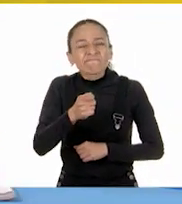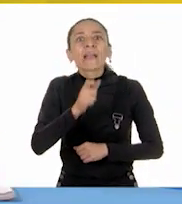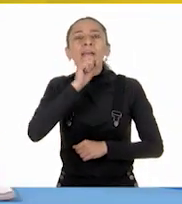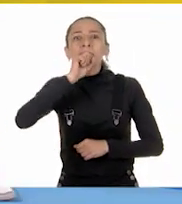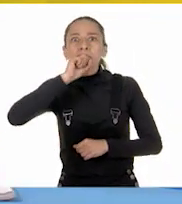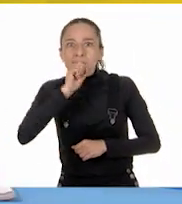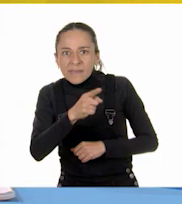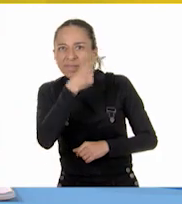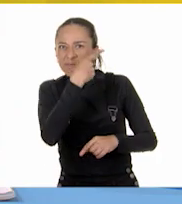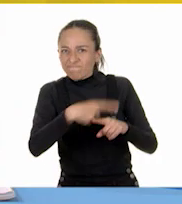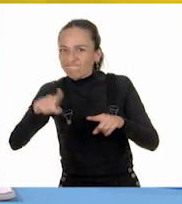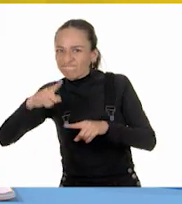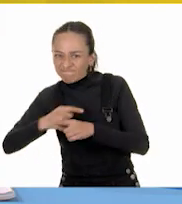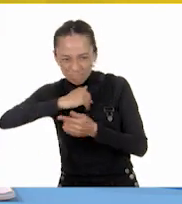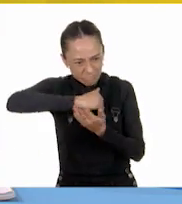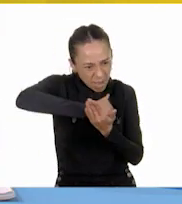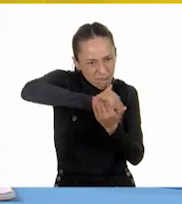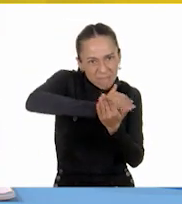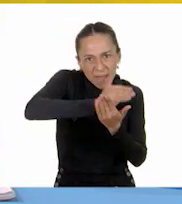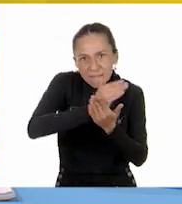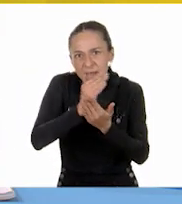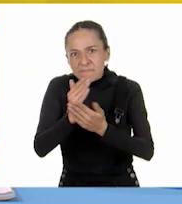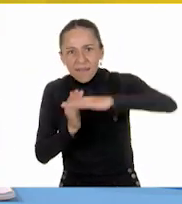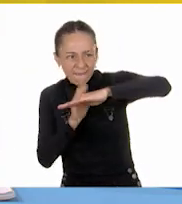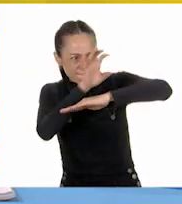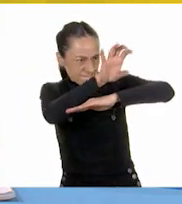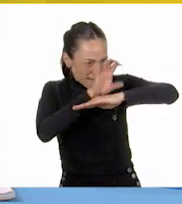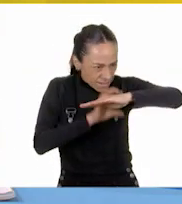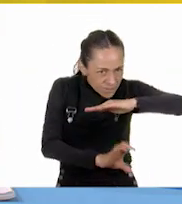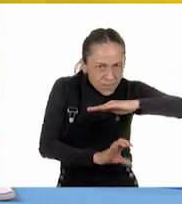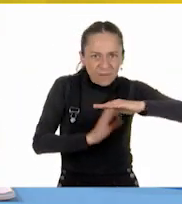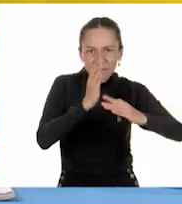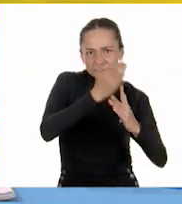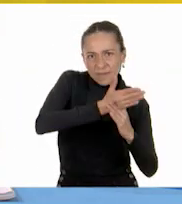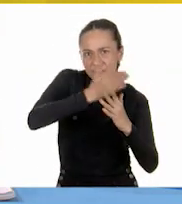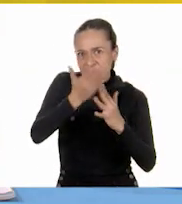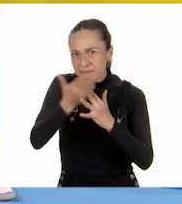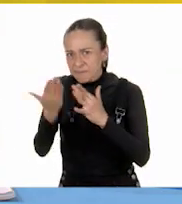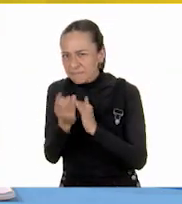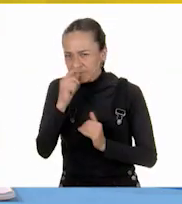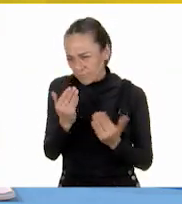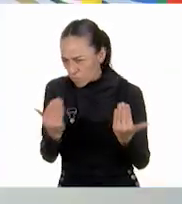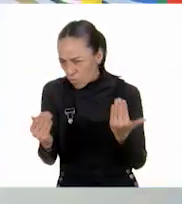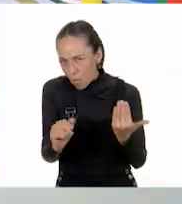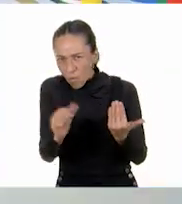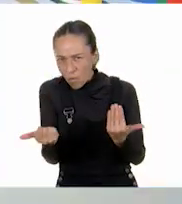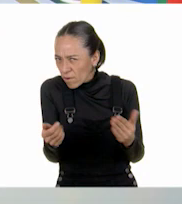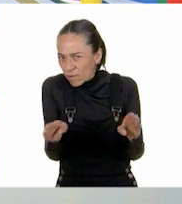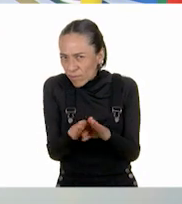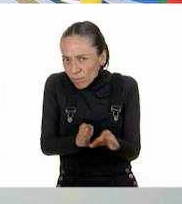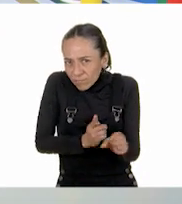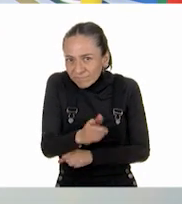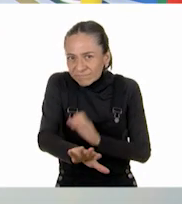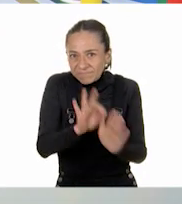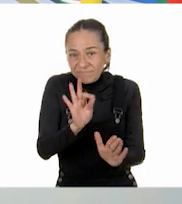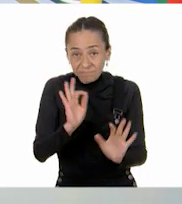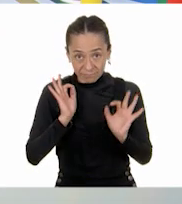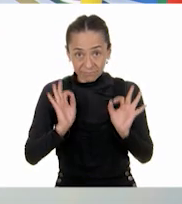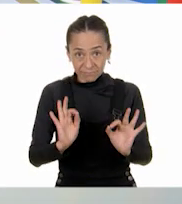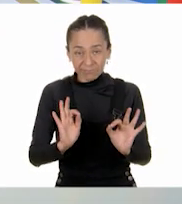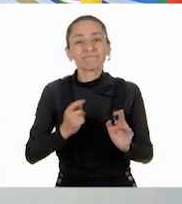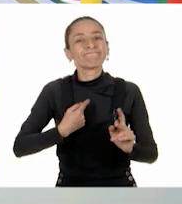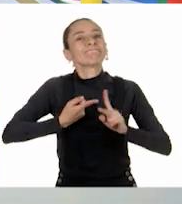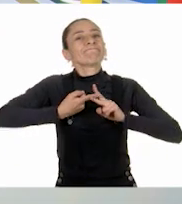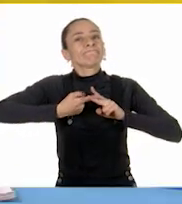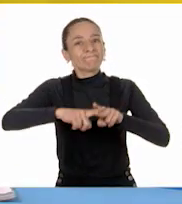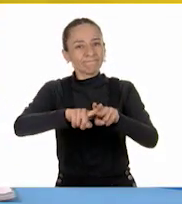Entre otras fracciones. Así que ¿listas? ¿Listos? Pues comencemos. Bien, en